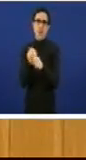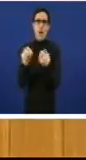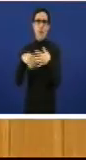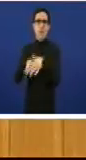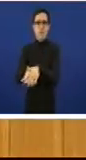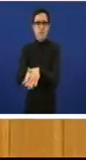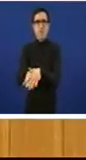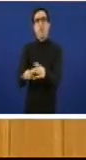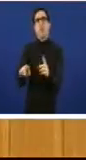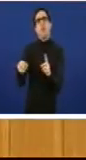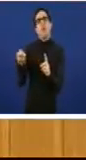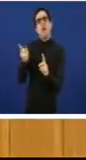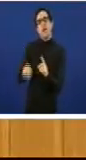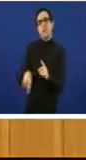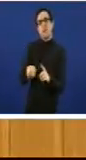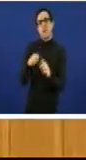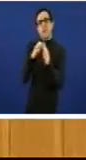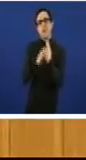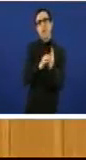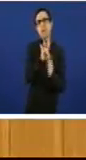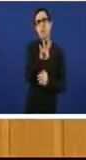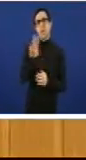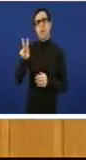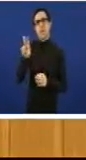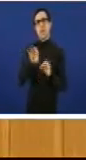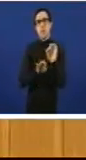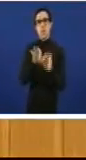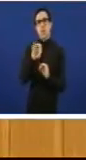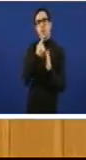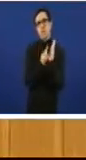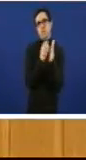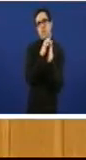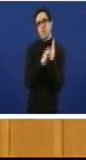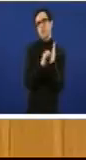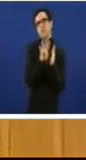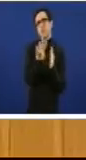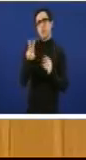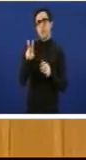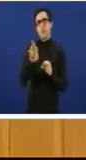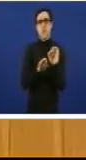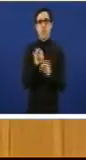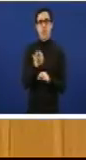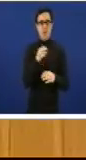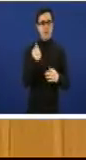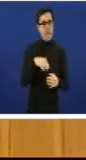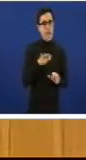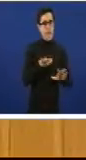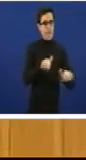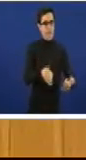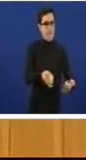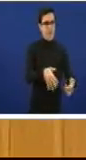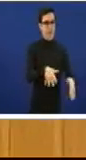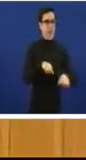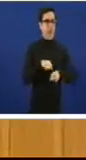,42%. Leva dende que o Partido Popular está gobernando unha rebaixa de